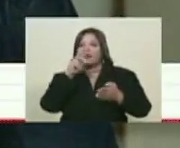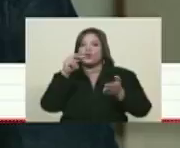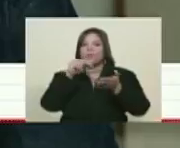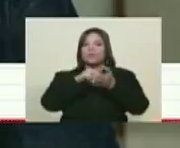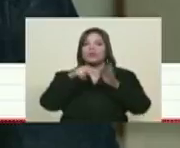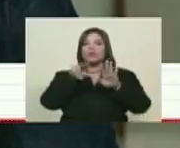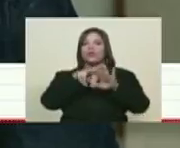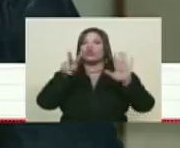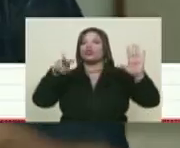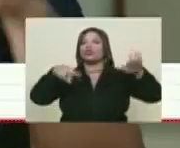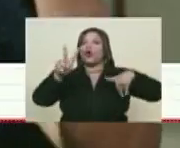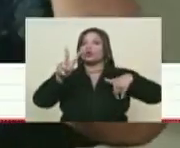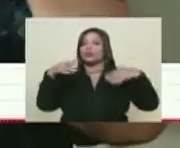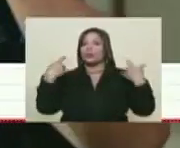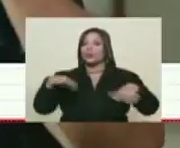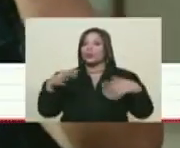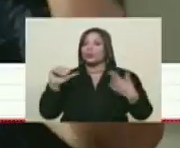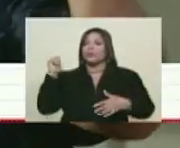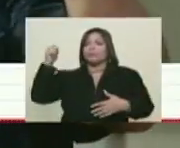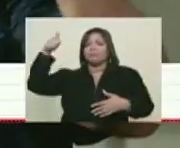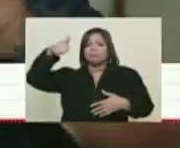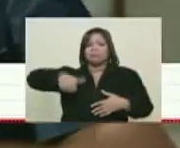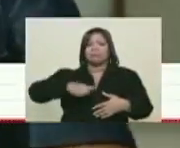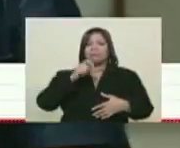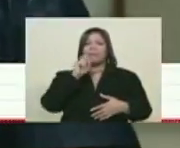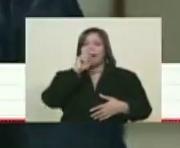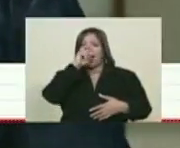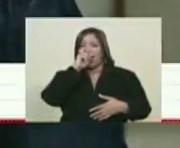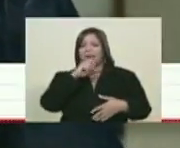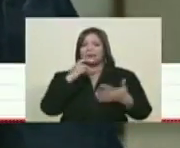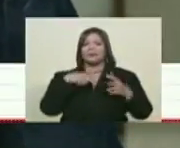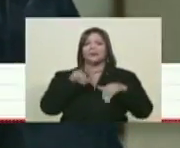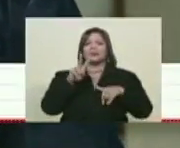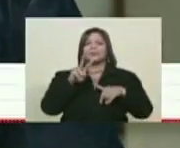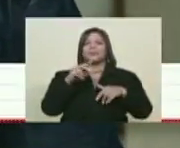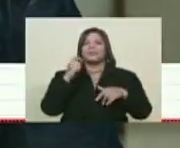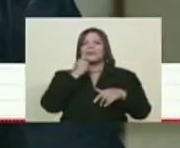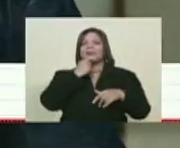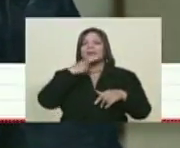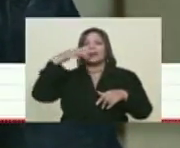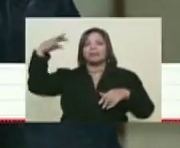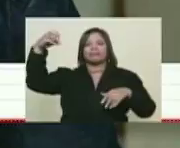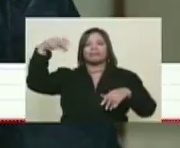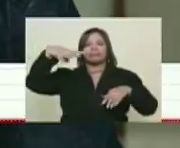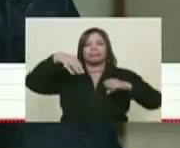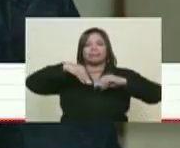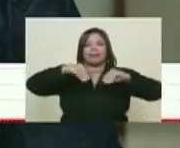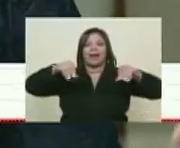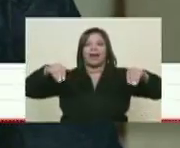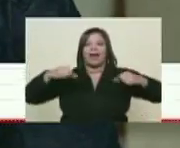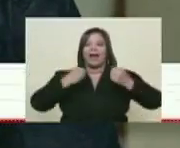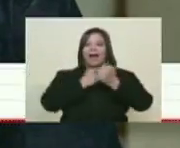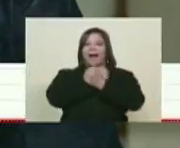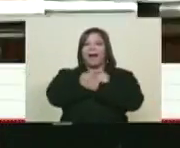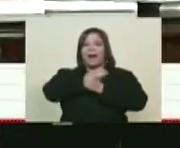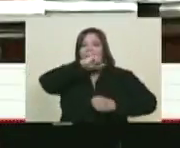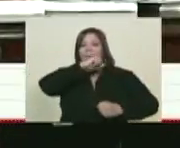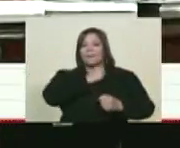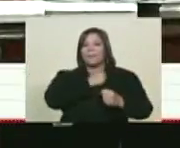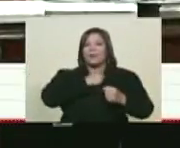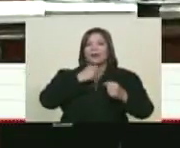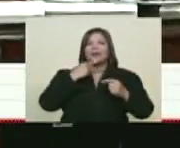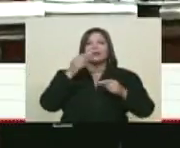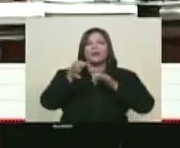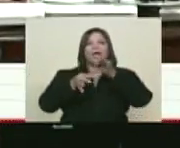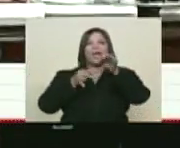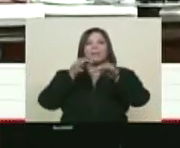novela petrolera, es un clásico. Y junto a ella está La Tierra del Sol Amada de Rafael Pocaterra, ¿no? Mira, pero tú quedaste en